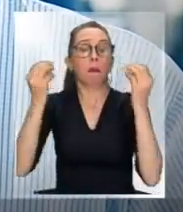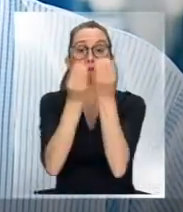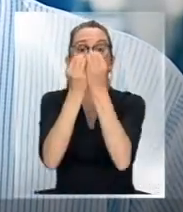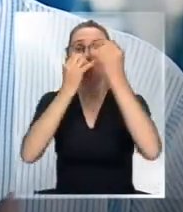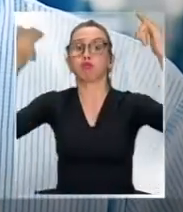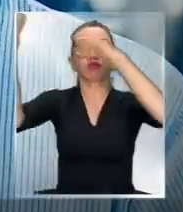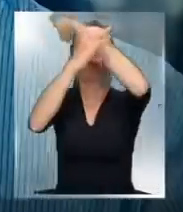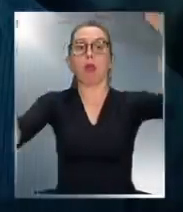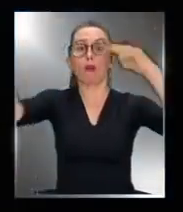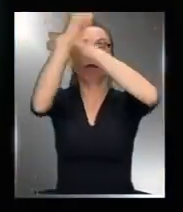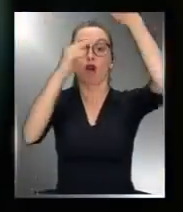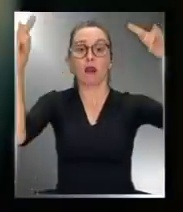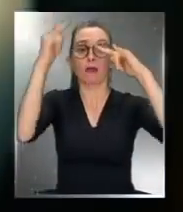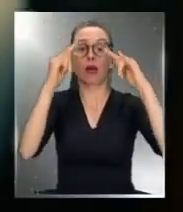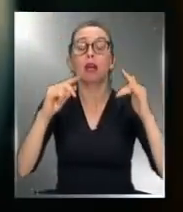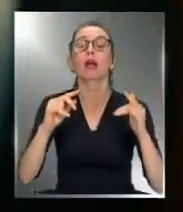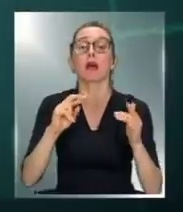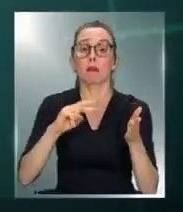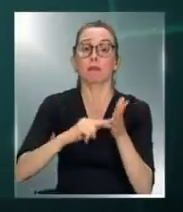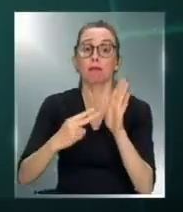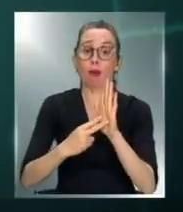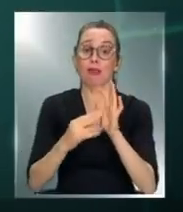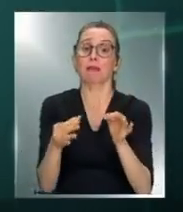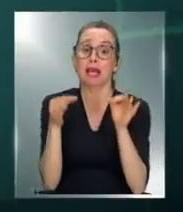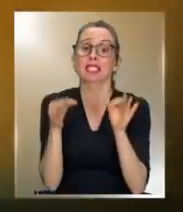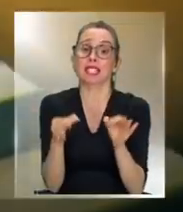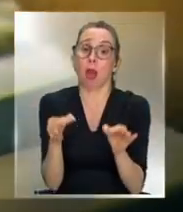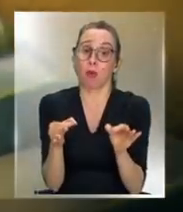seguridad podrían verse afectados.